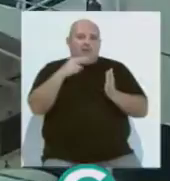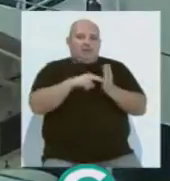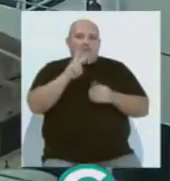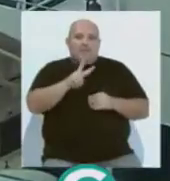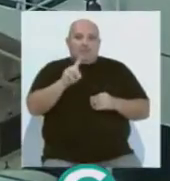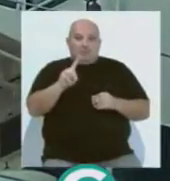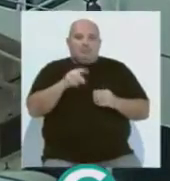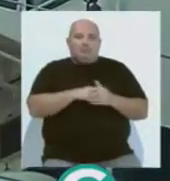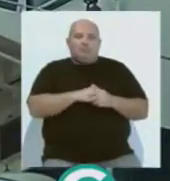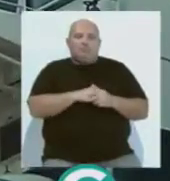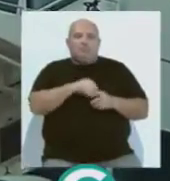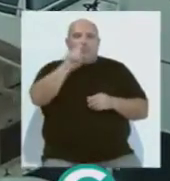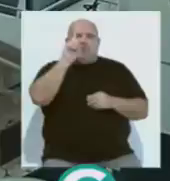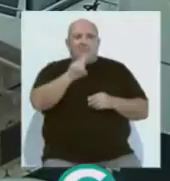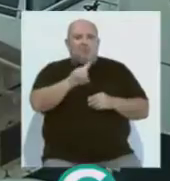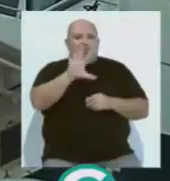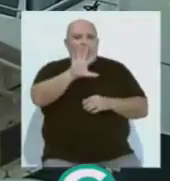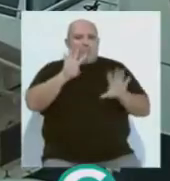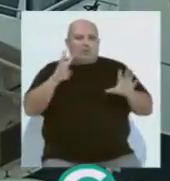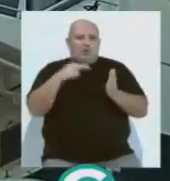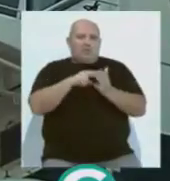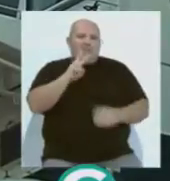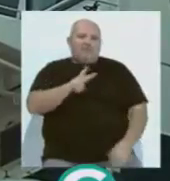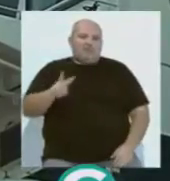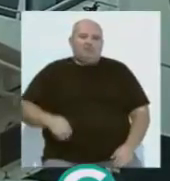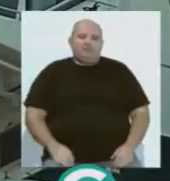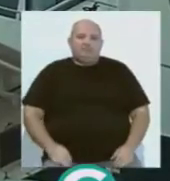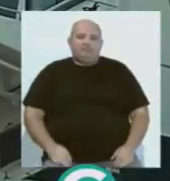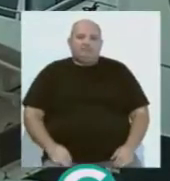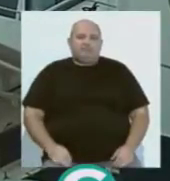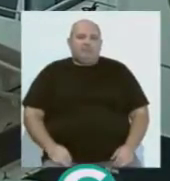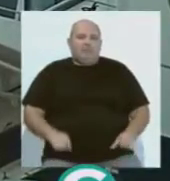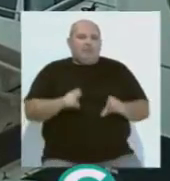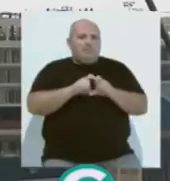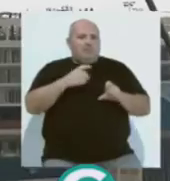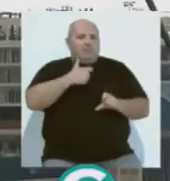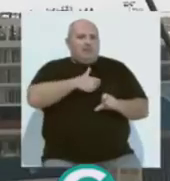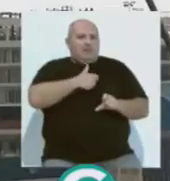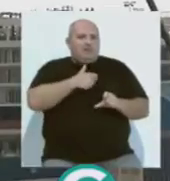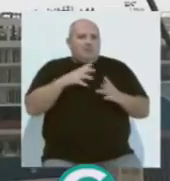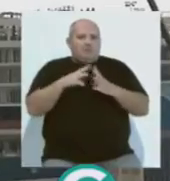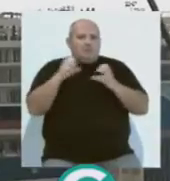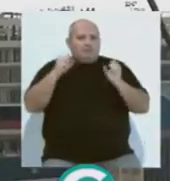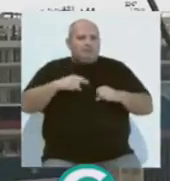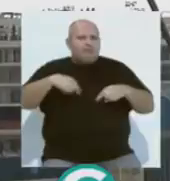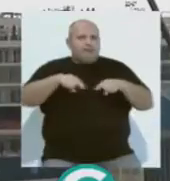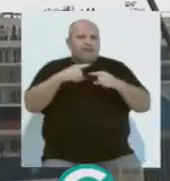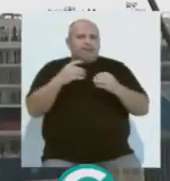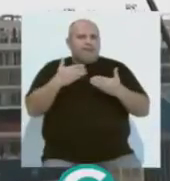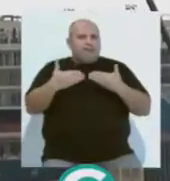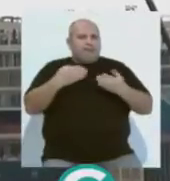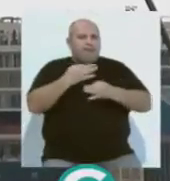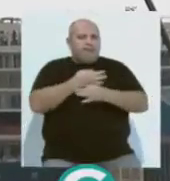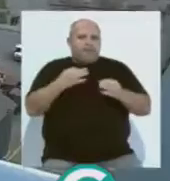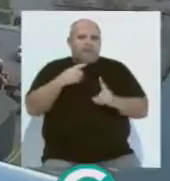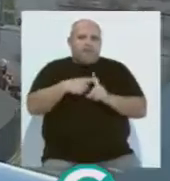2021 y 159 en 2022. La compañía y los representantes sindicales han establecido ya las bases